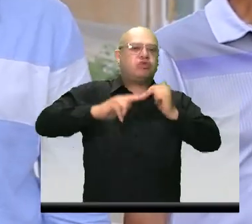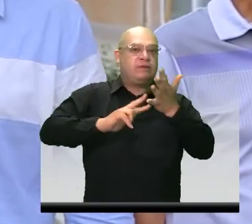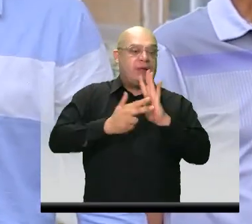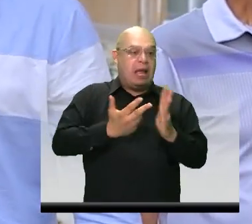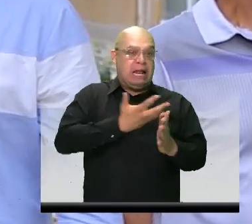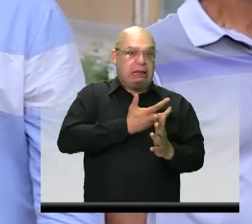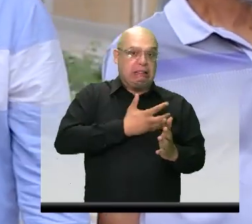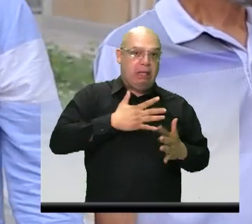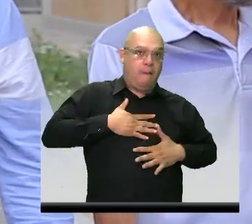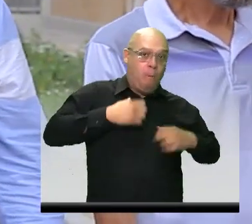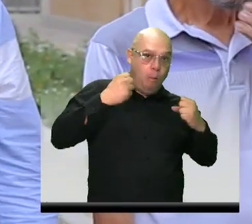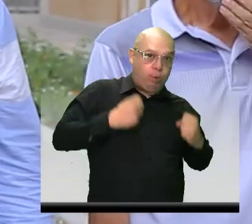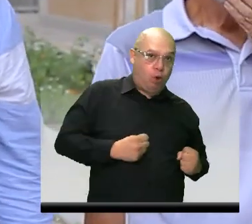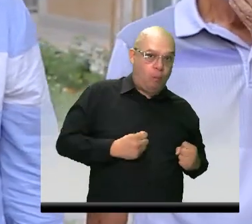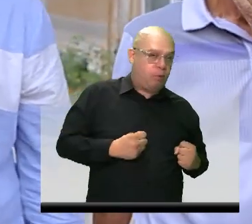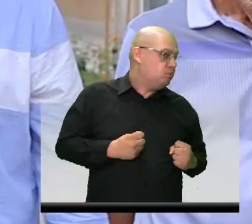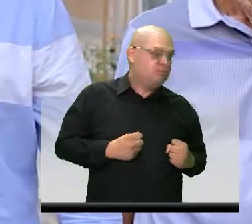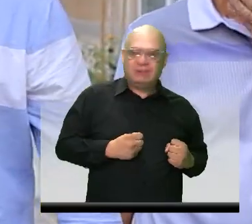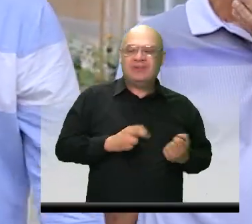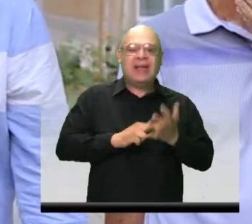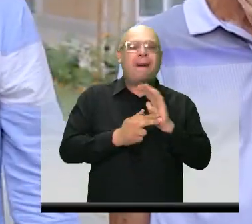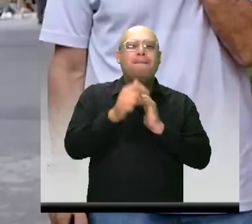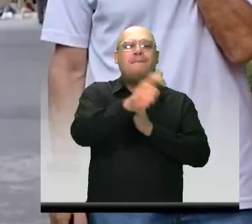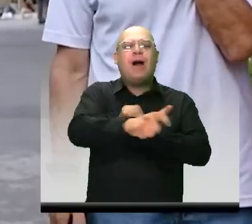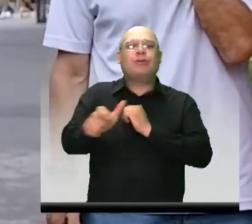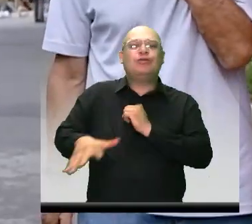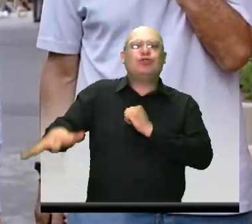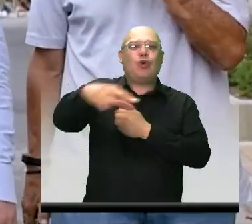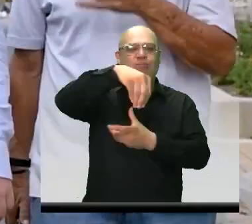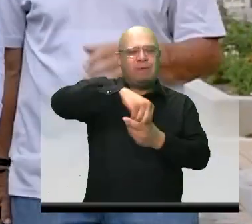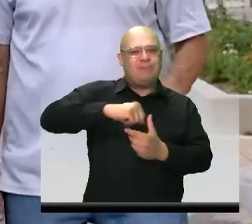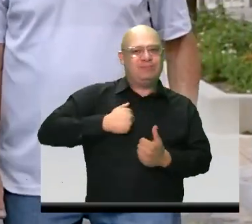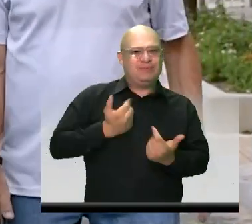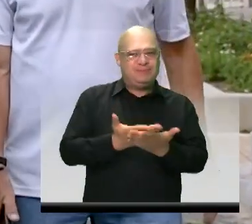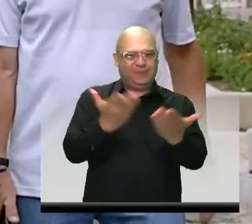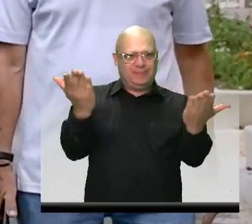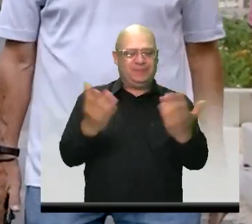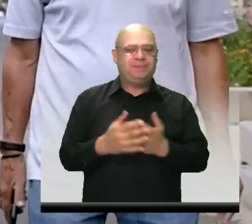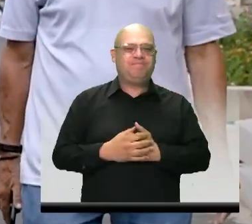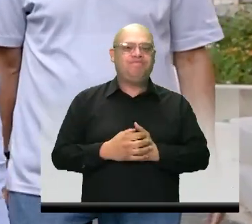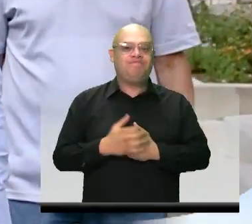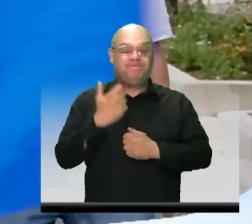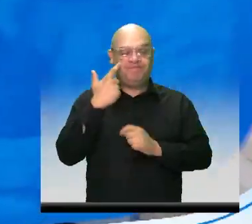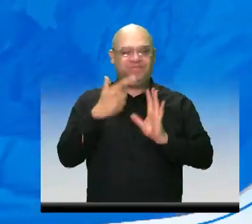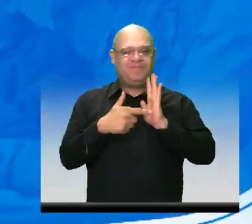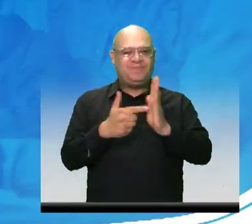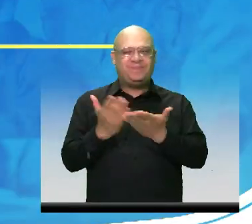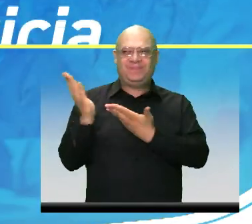Las obras son de la gente y para la gente. Alcalde, veamos la nota. Vamos a verla.